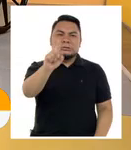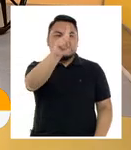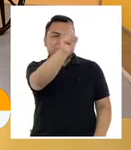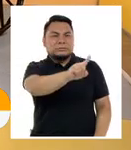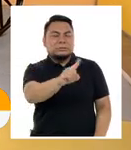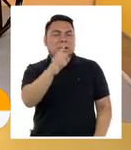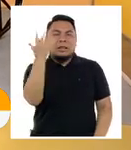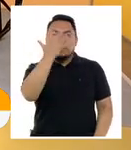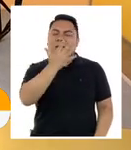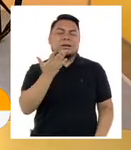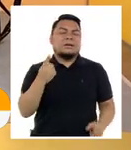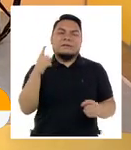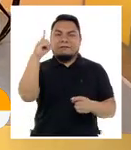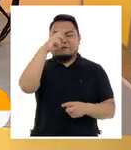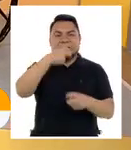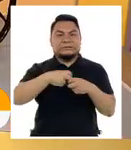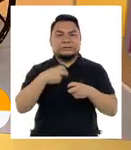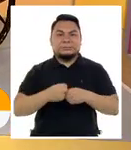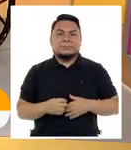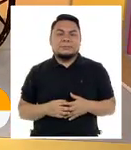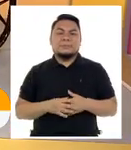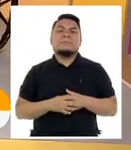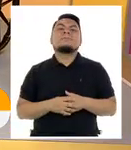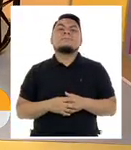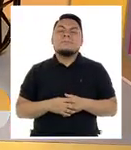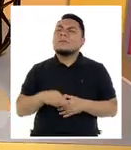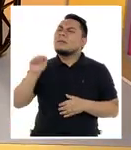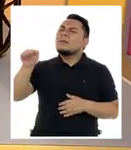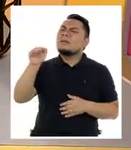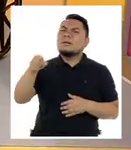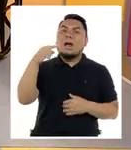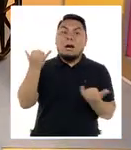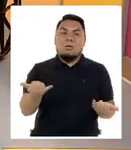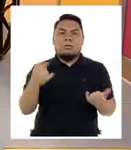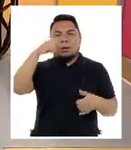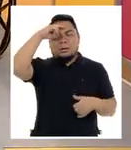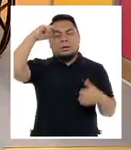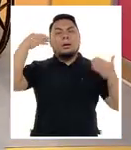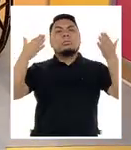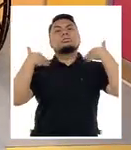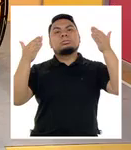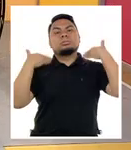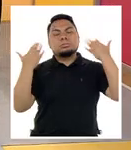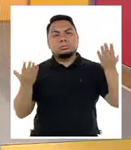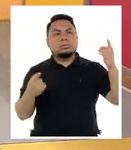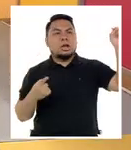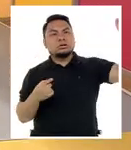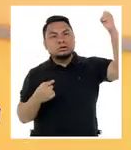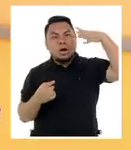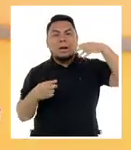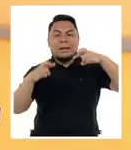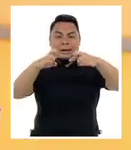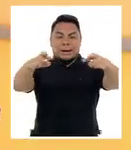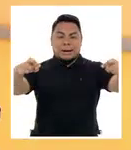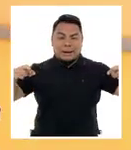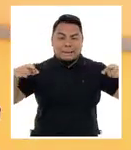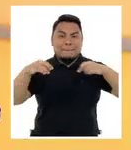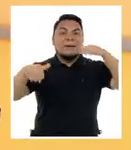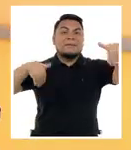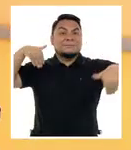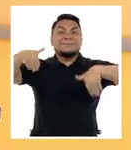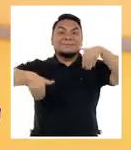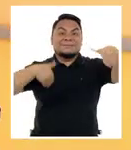apreciar las cosas con total normalidad. Doctor, estamos en pleno verano, el calor, la playa, las piscinas y la